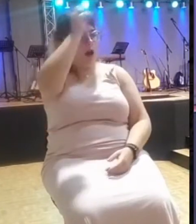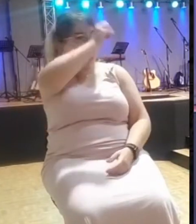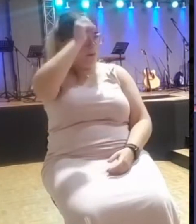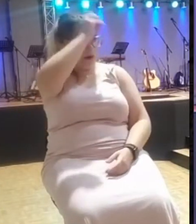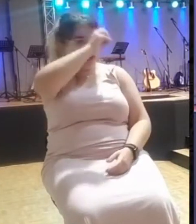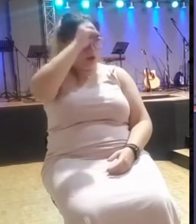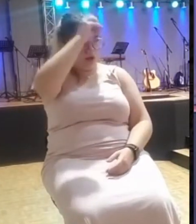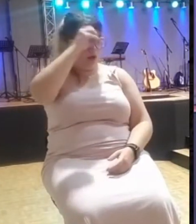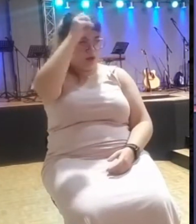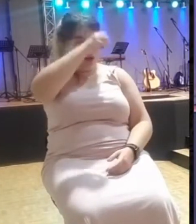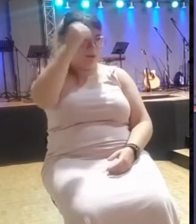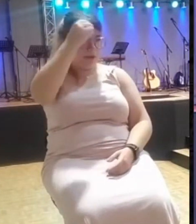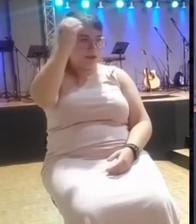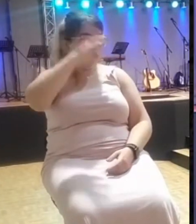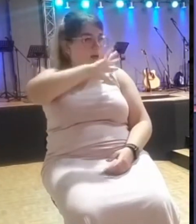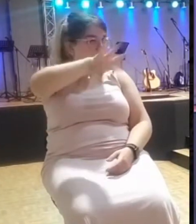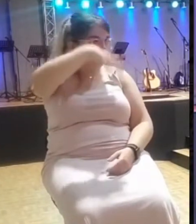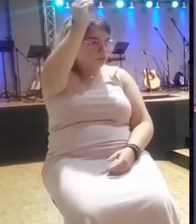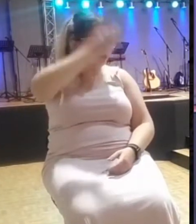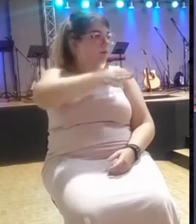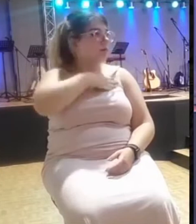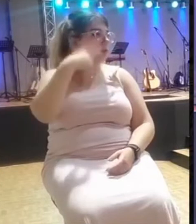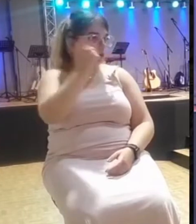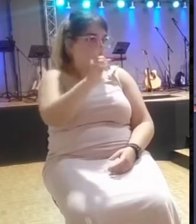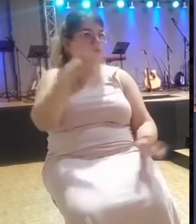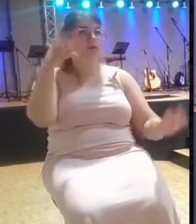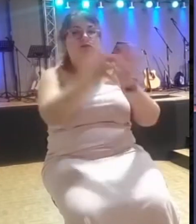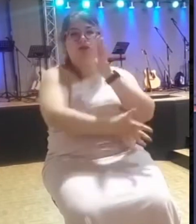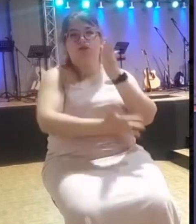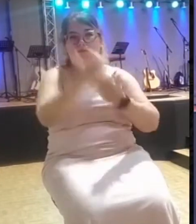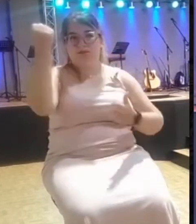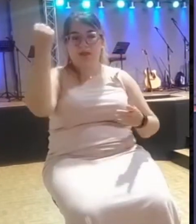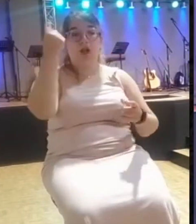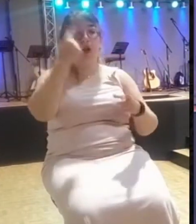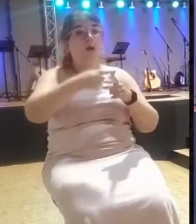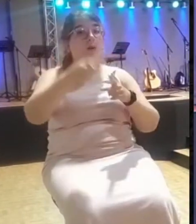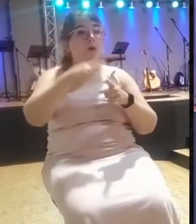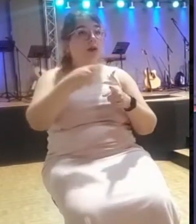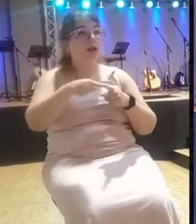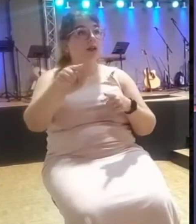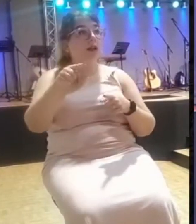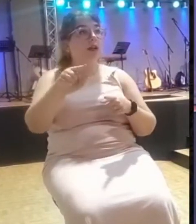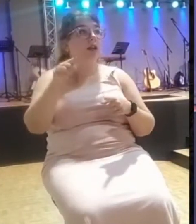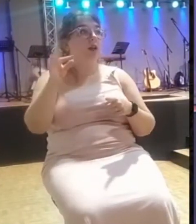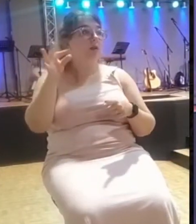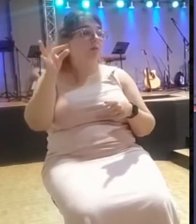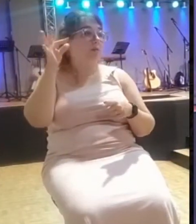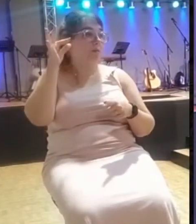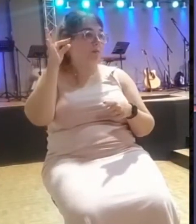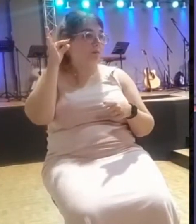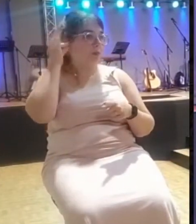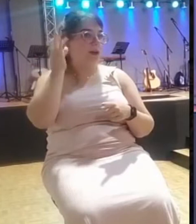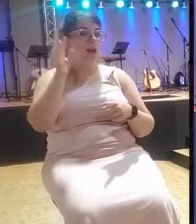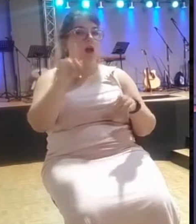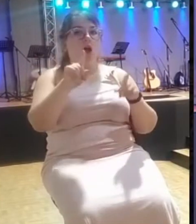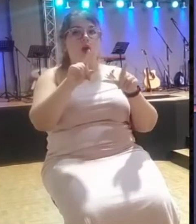comentado y han dicho, él no quiso y huyó por eso porque esta mujer me iba a presentarse de una manera sensual